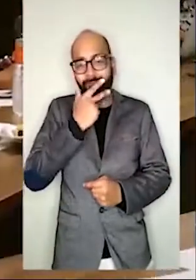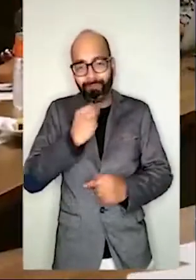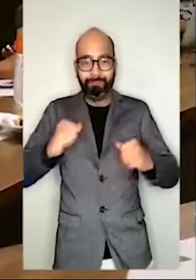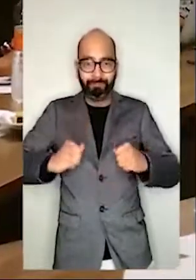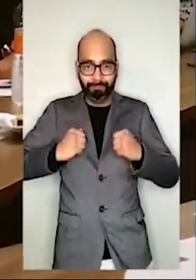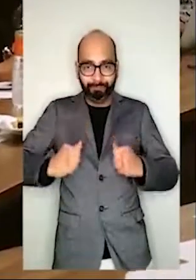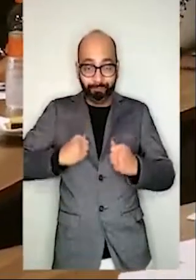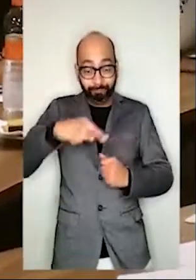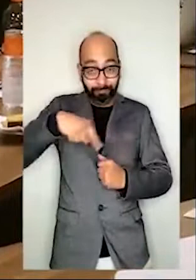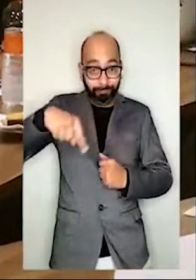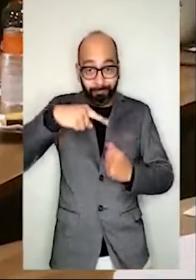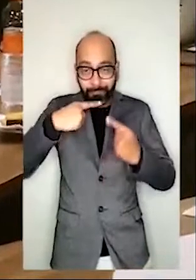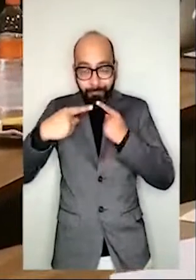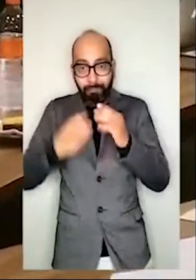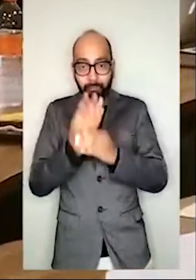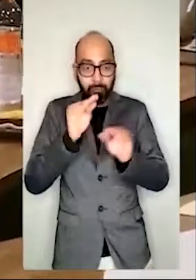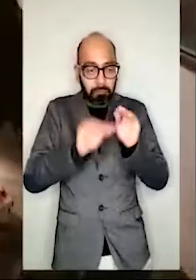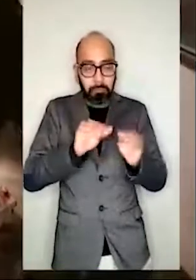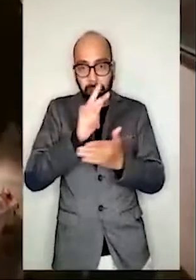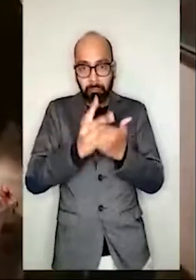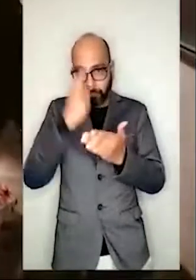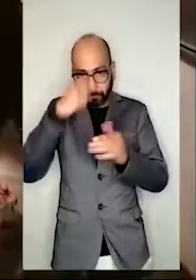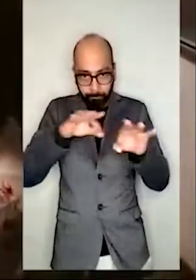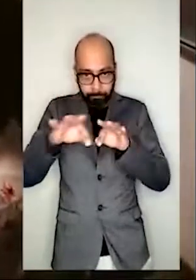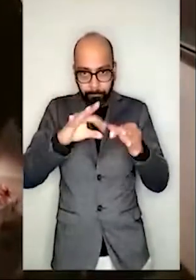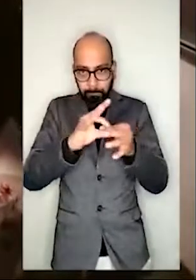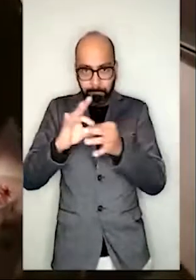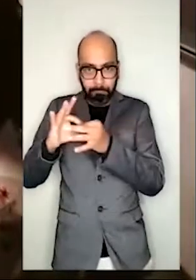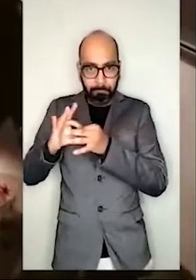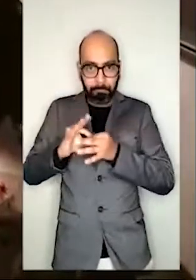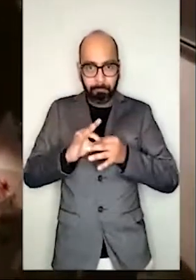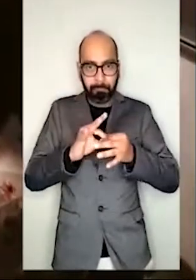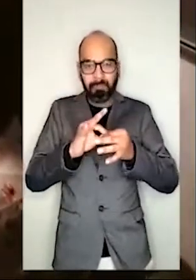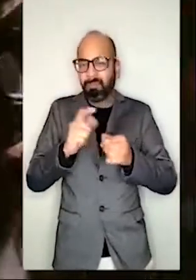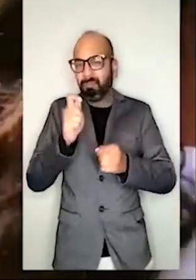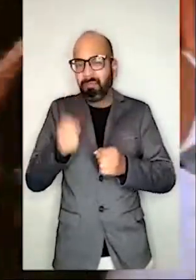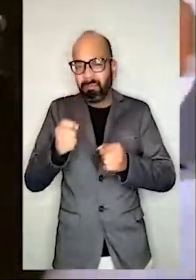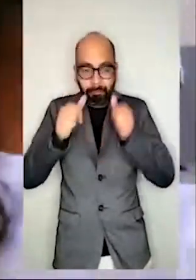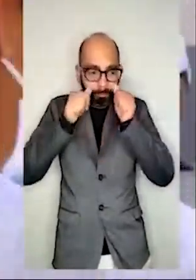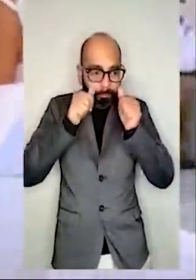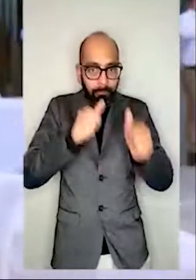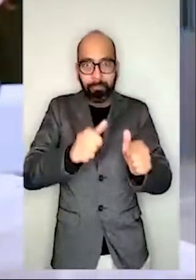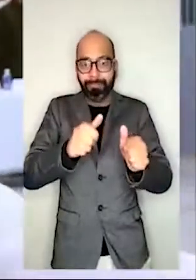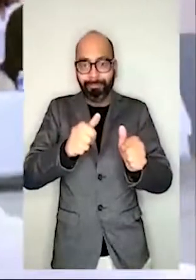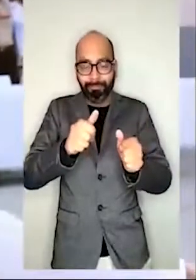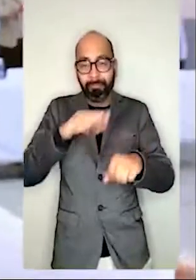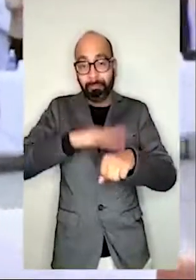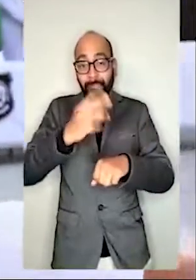Integral de la Familia y Sistema Nacional de Protección Integral de Niñas, Niños y Adolescentes, trazaron una ruta de colaboración